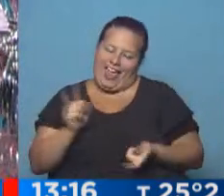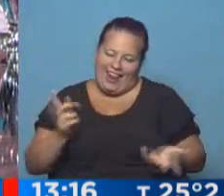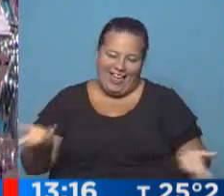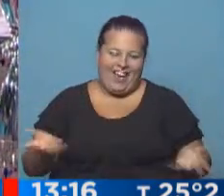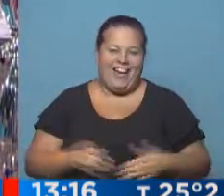no.